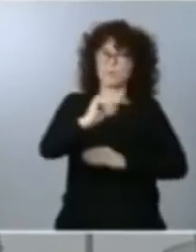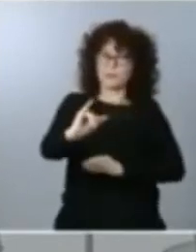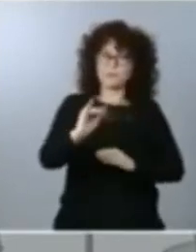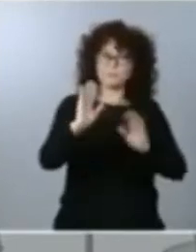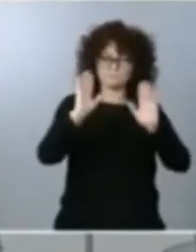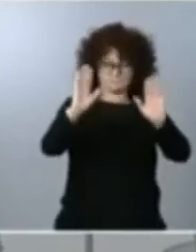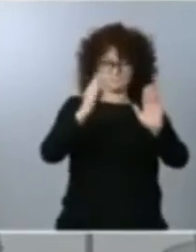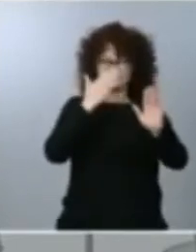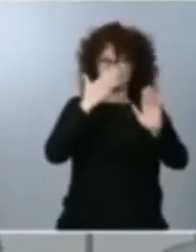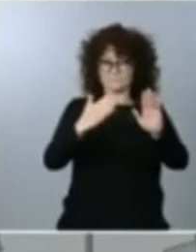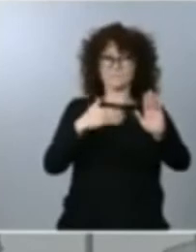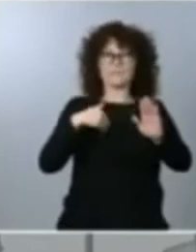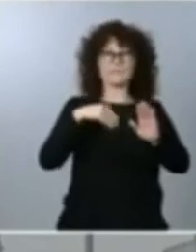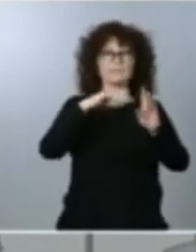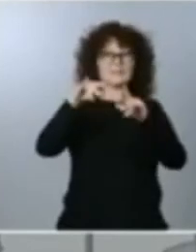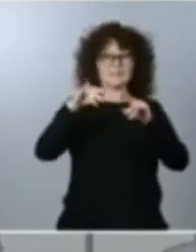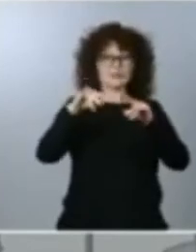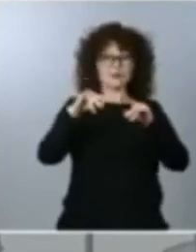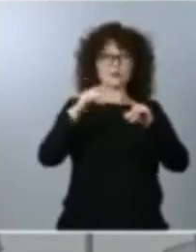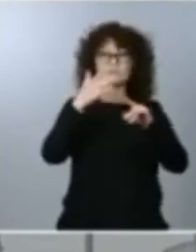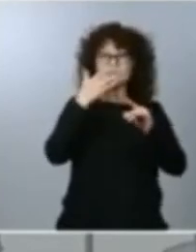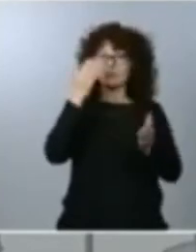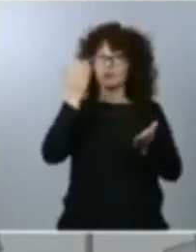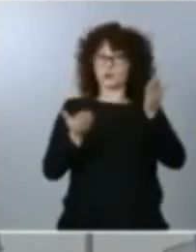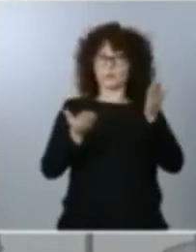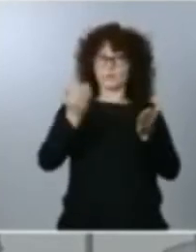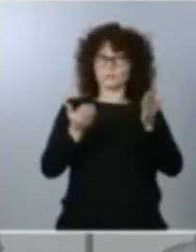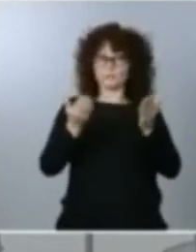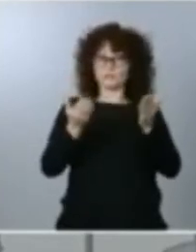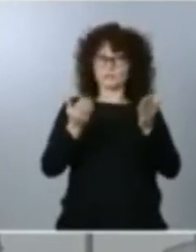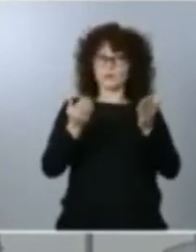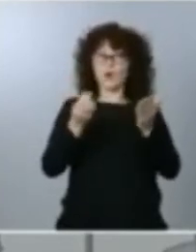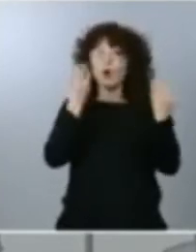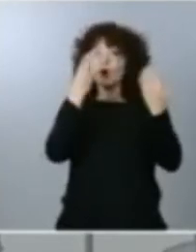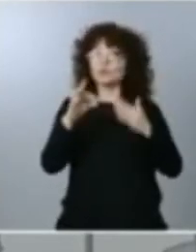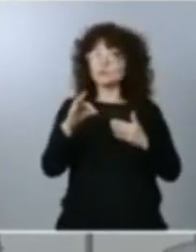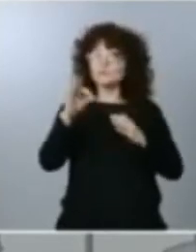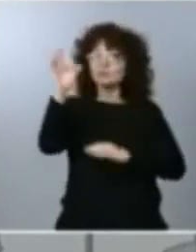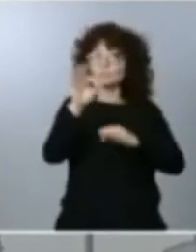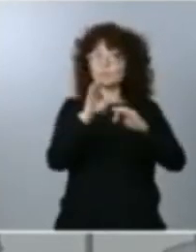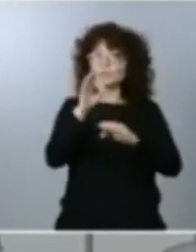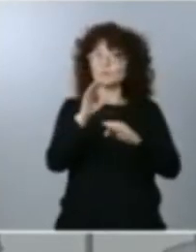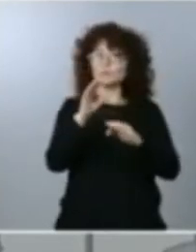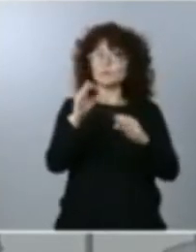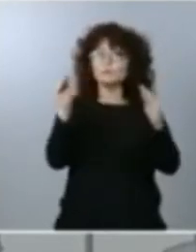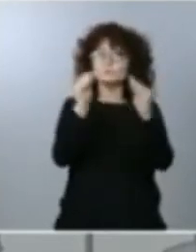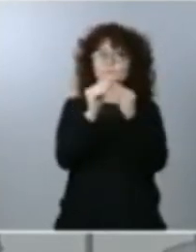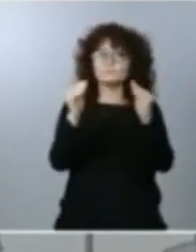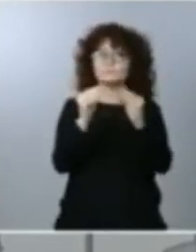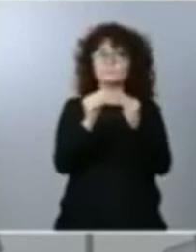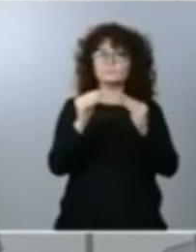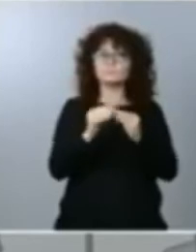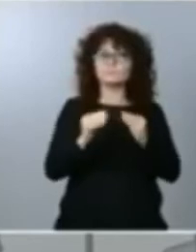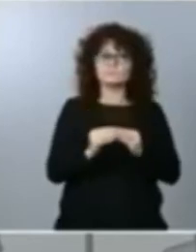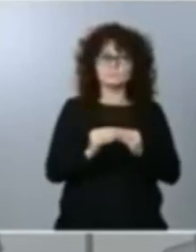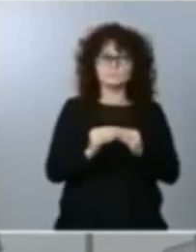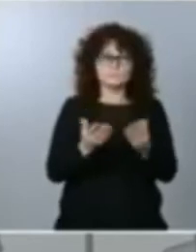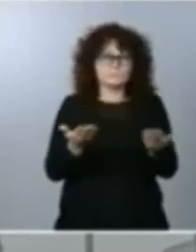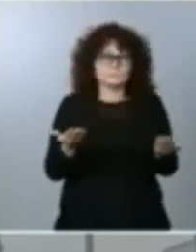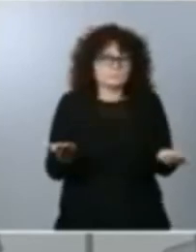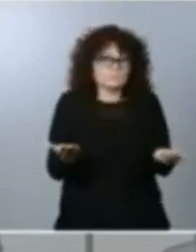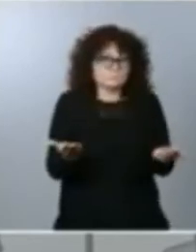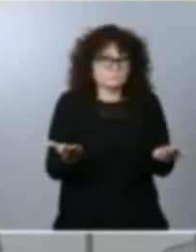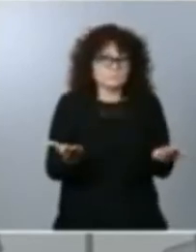territorio y en otro la verdad es que más del 80% de las medidas son iguales pero no por nada el virus tiene una capacidad letal